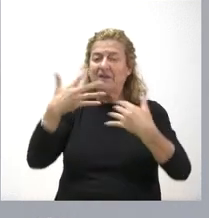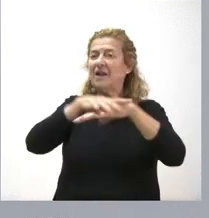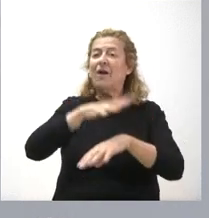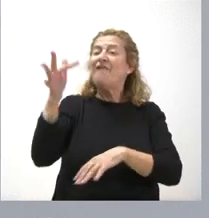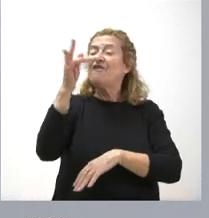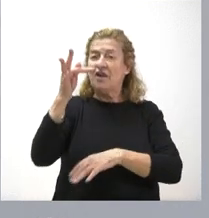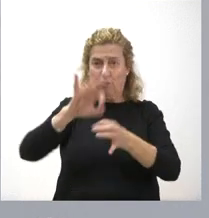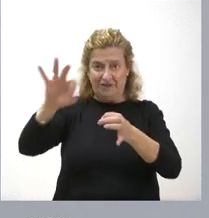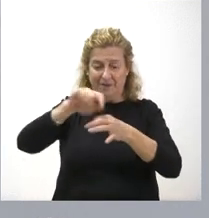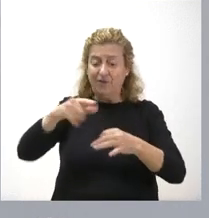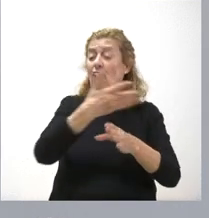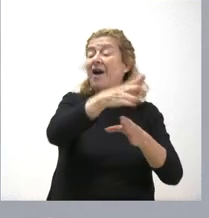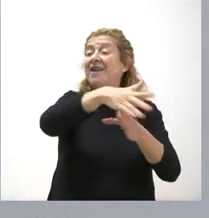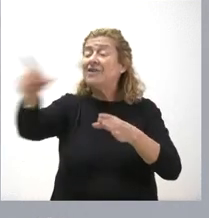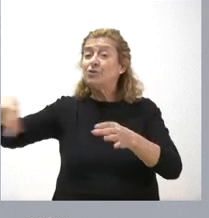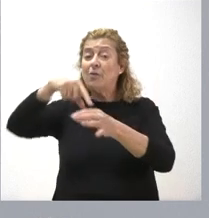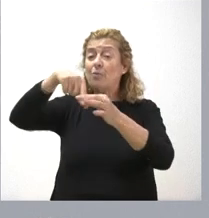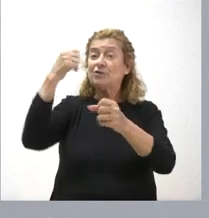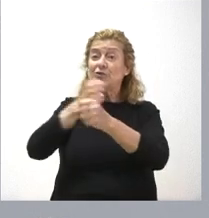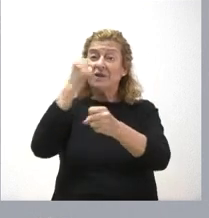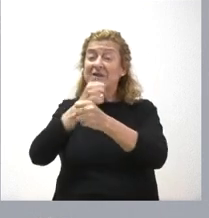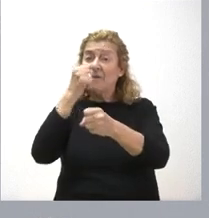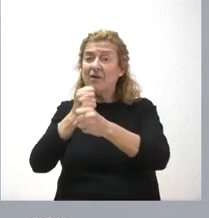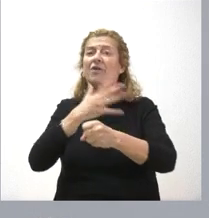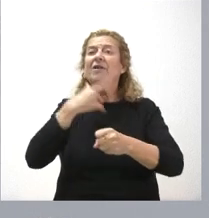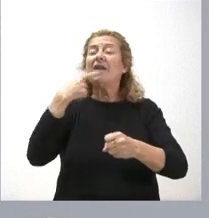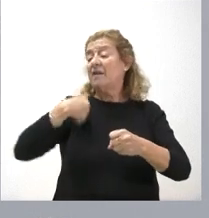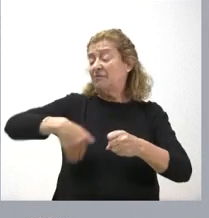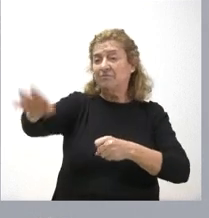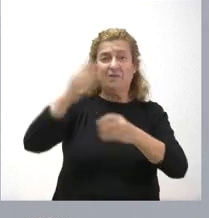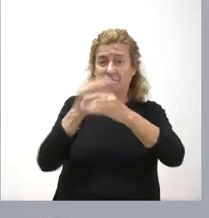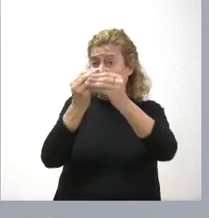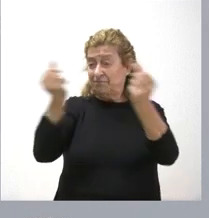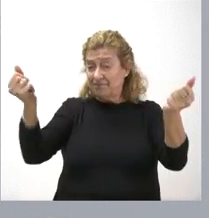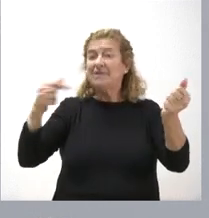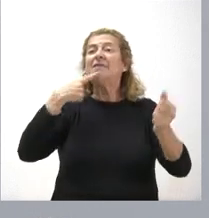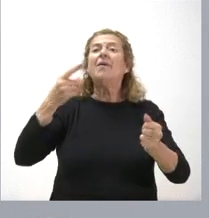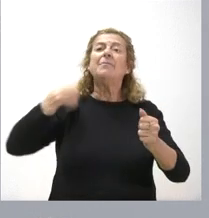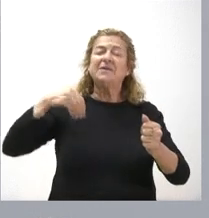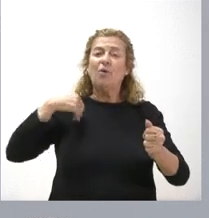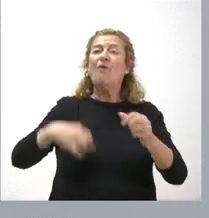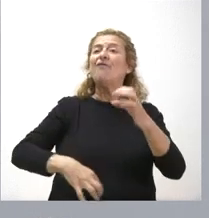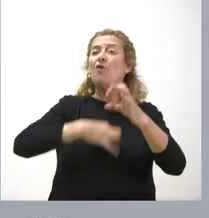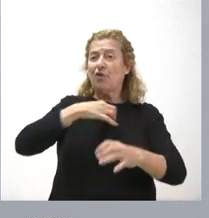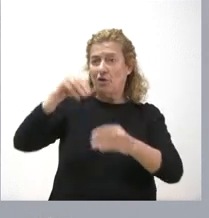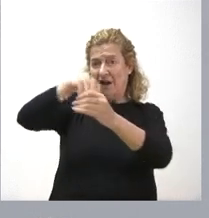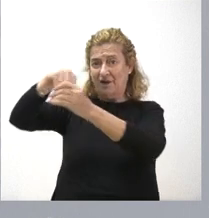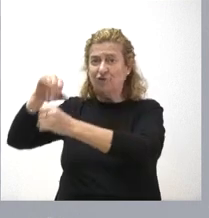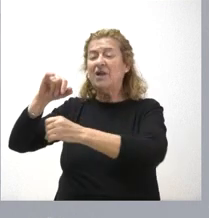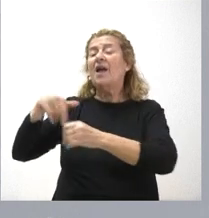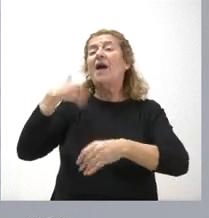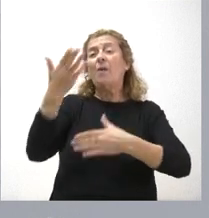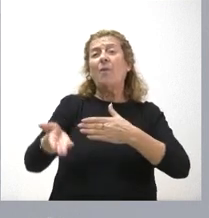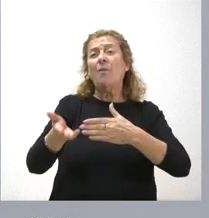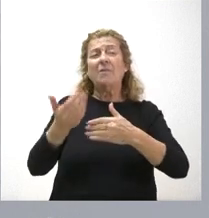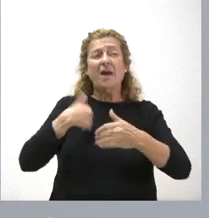este tipo. El resto de puestos de trabajo se consideran puestos de trabajo a extinguir, serán ocupados por el personal que sigue siendo funcionario y, a medida que se